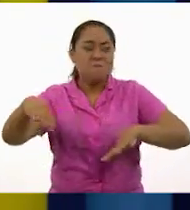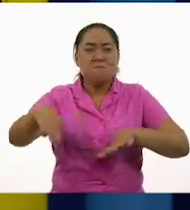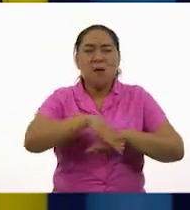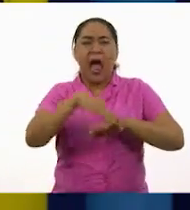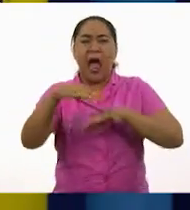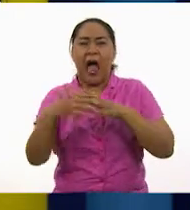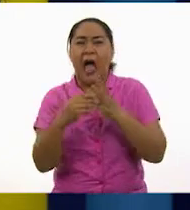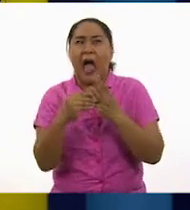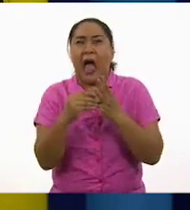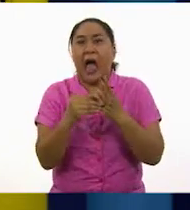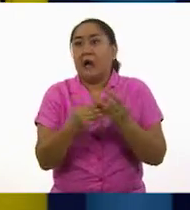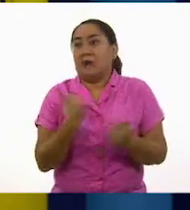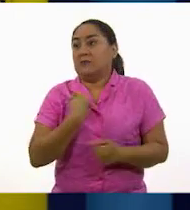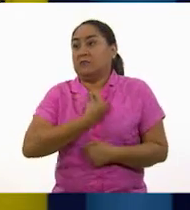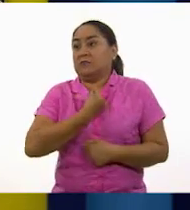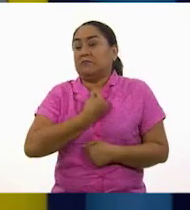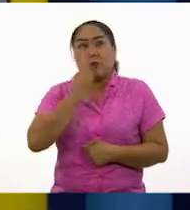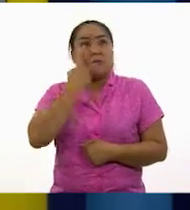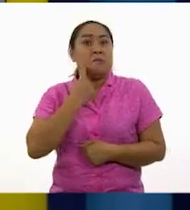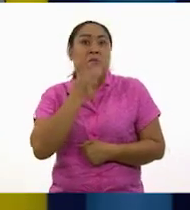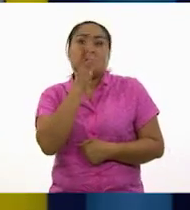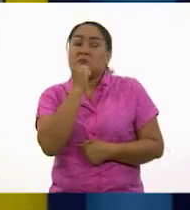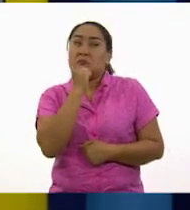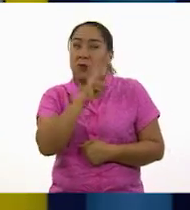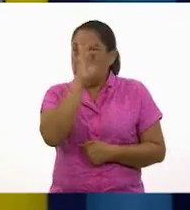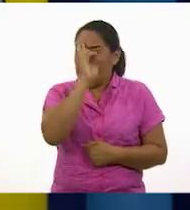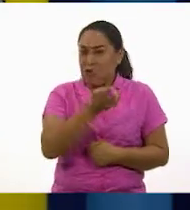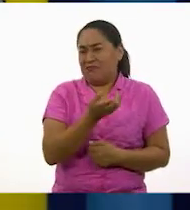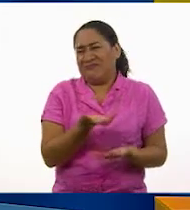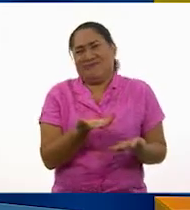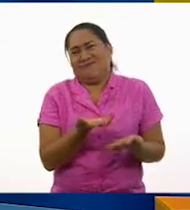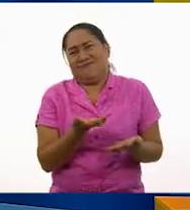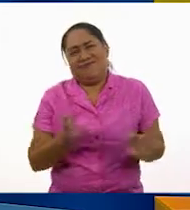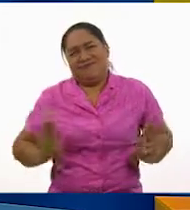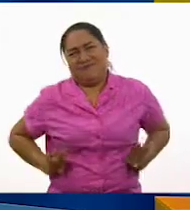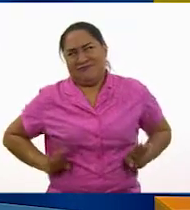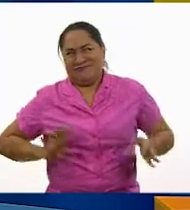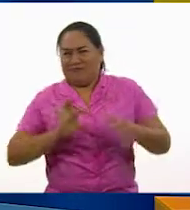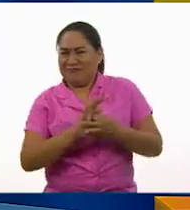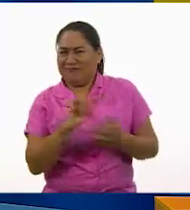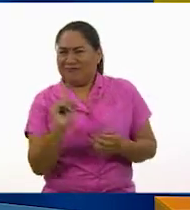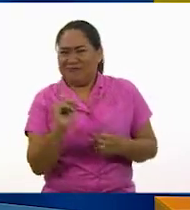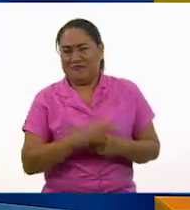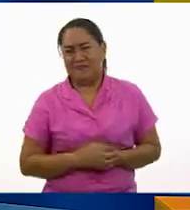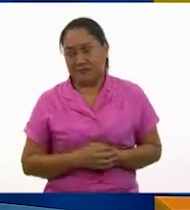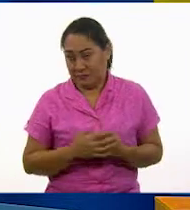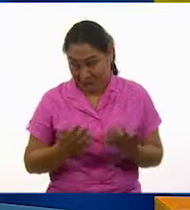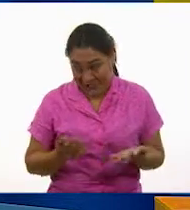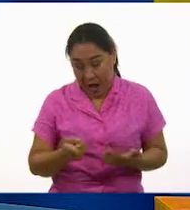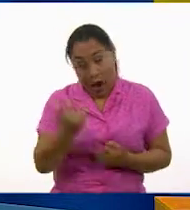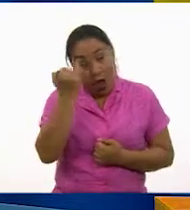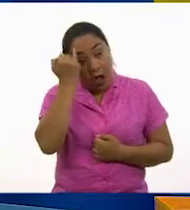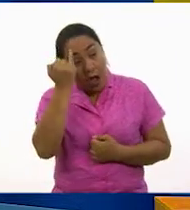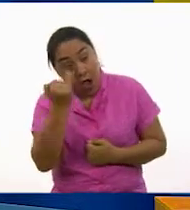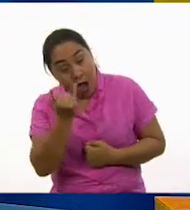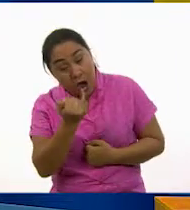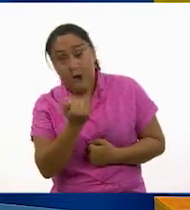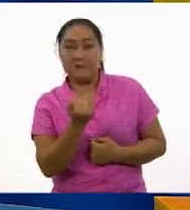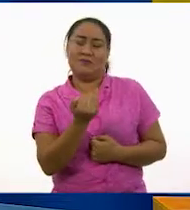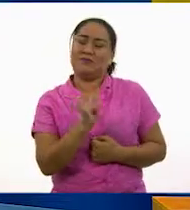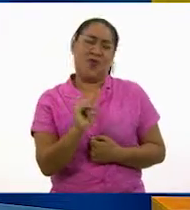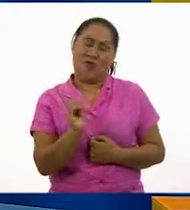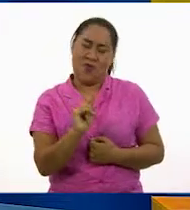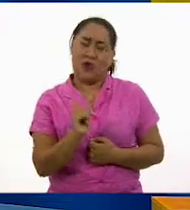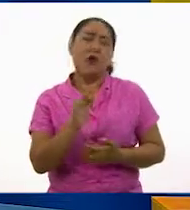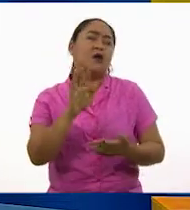muchísimo y no puedes llorar porque eres niño. Eso es inadecuado. No te quedes simplemente con eso. Imagínate,